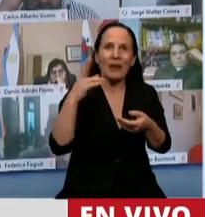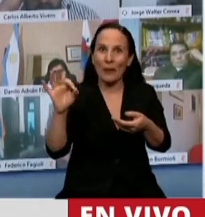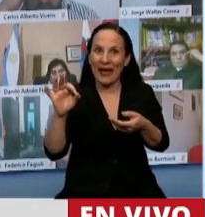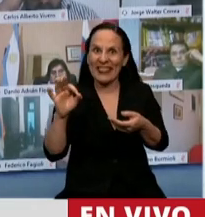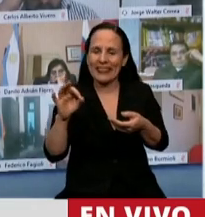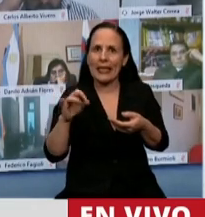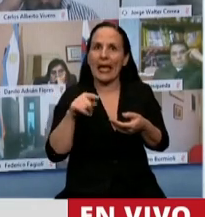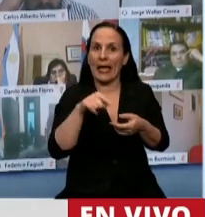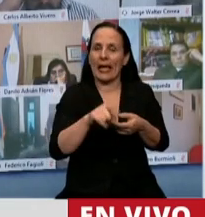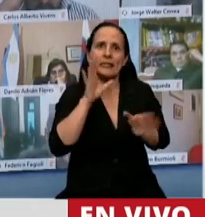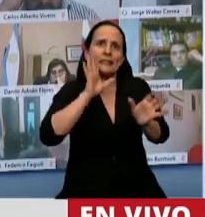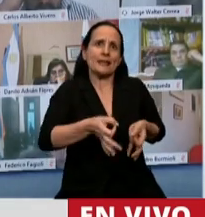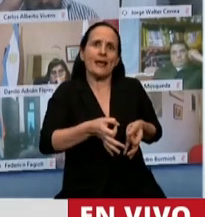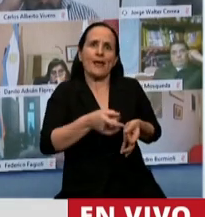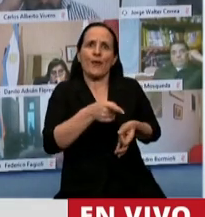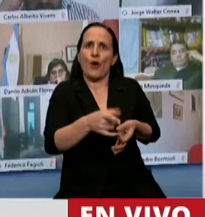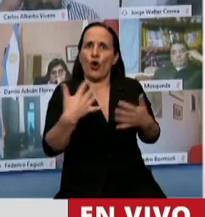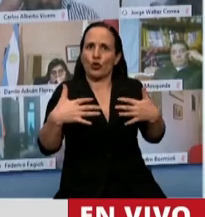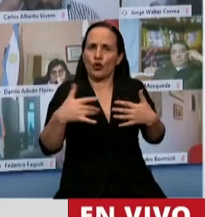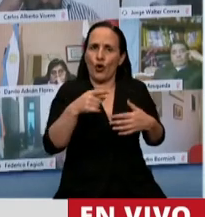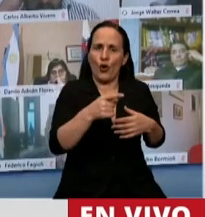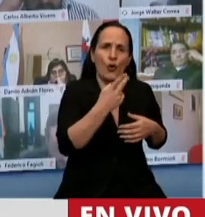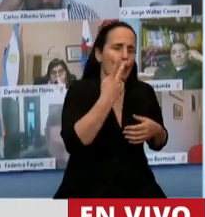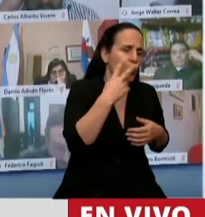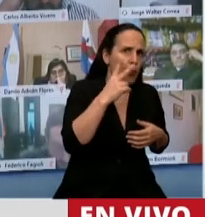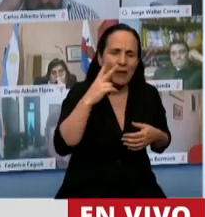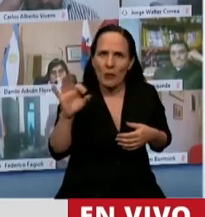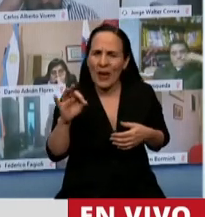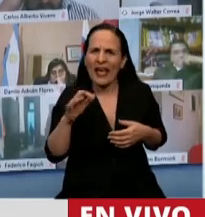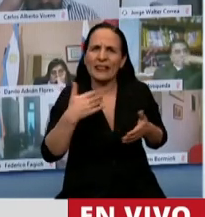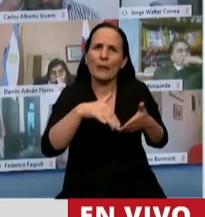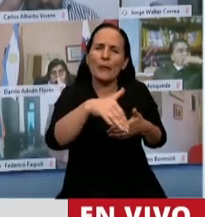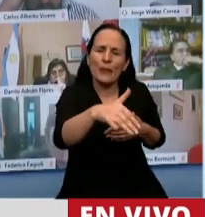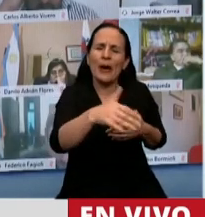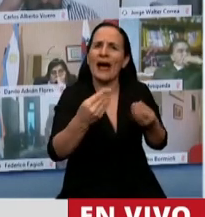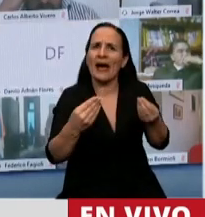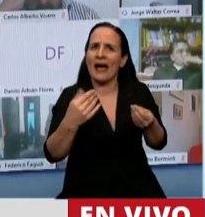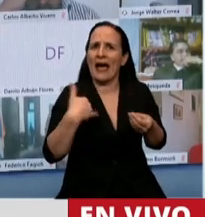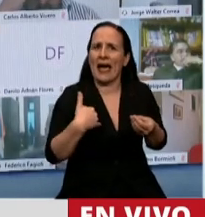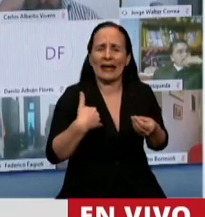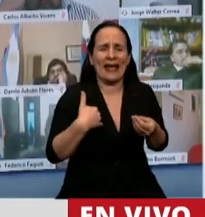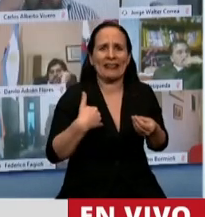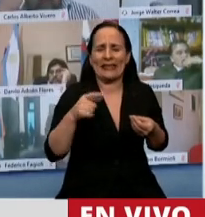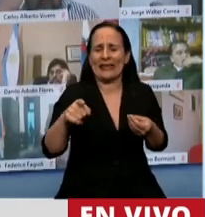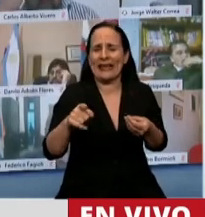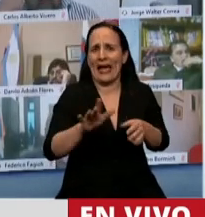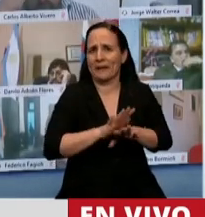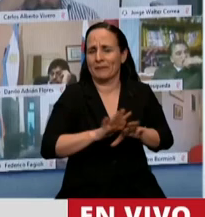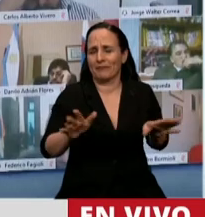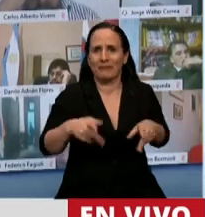que claramente demostró que el ejercicio 2020 preveía que la Argentina terminara con un déficit